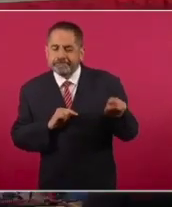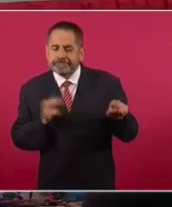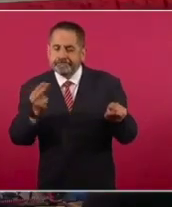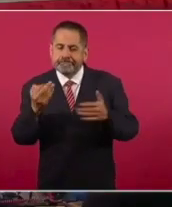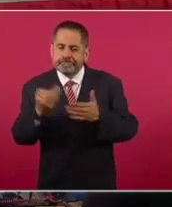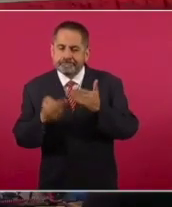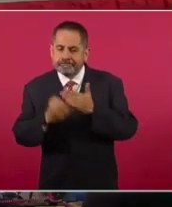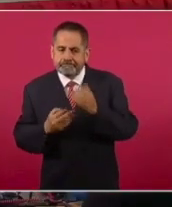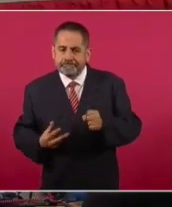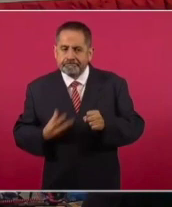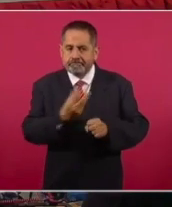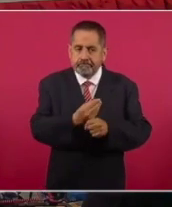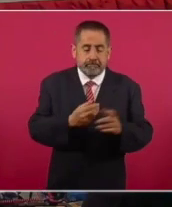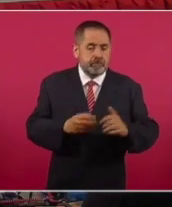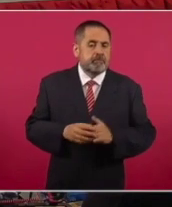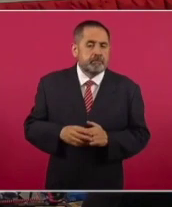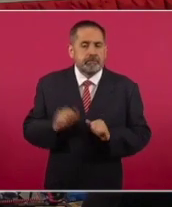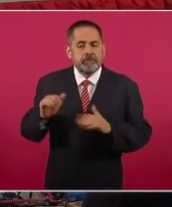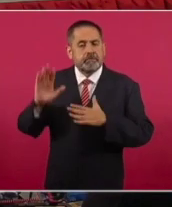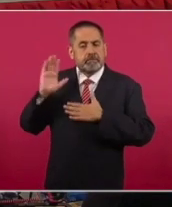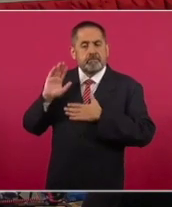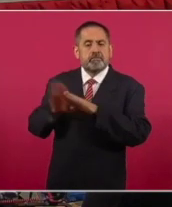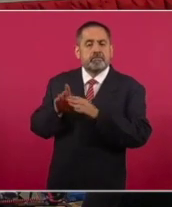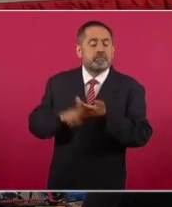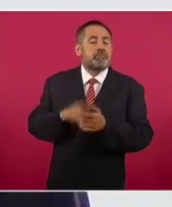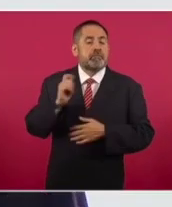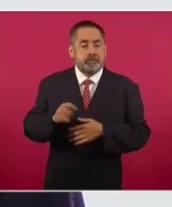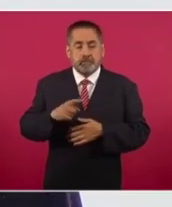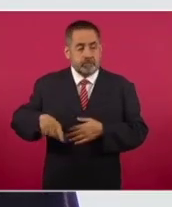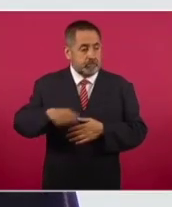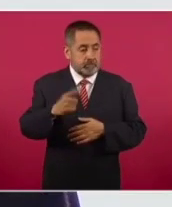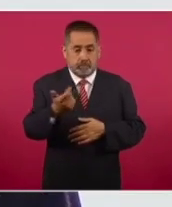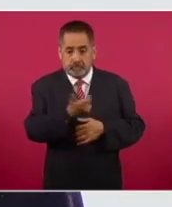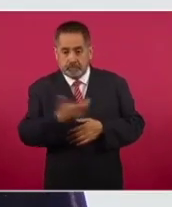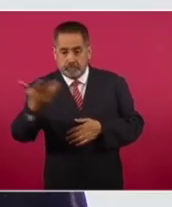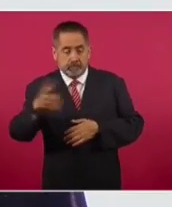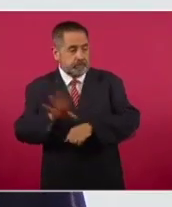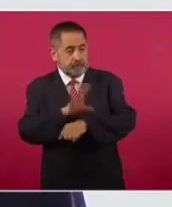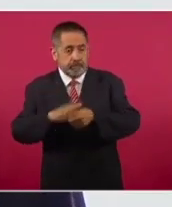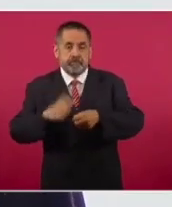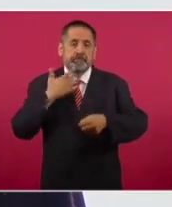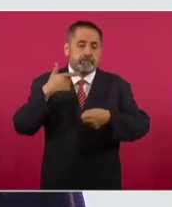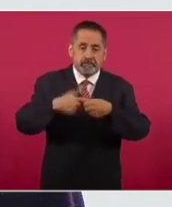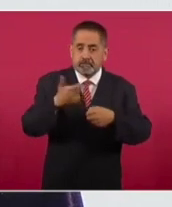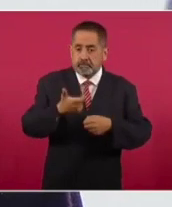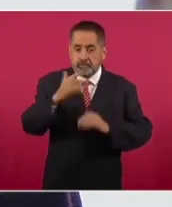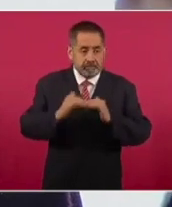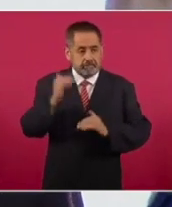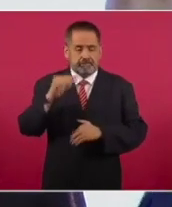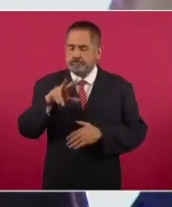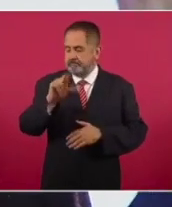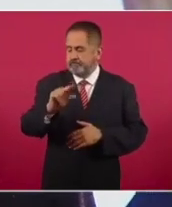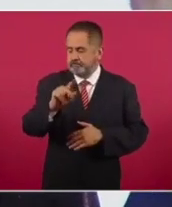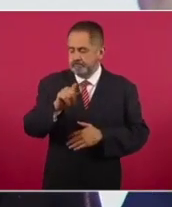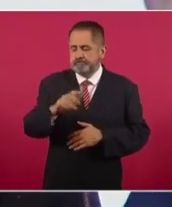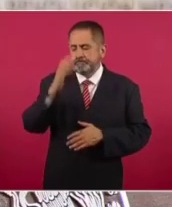Los compromisos son no aumentar los costos de los energéticos en los términos que ya ustedes